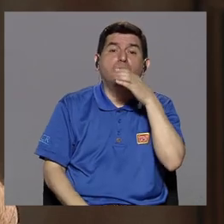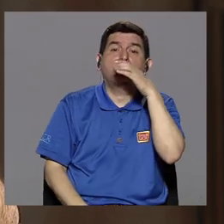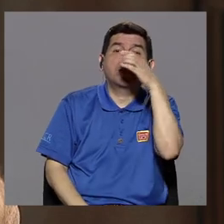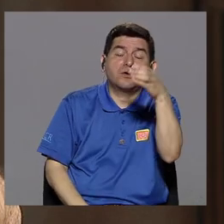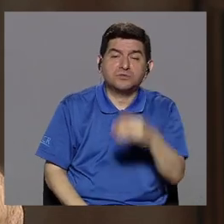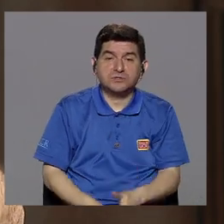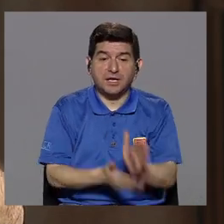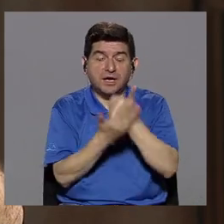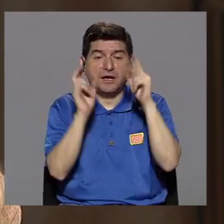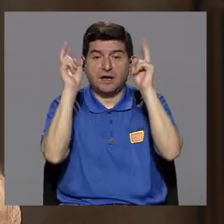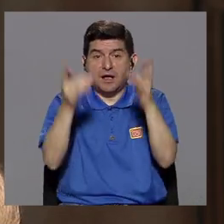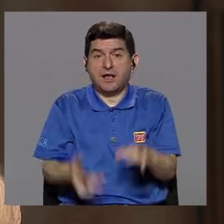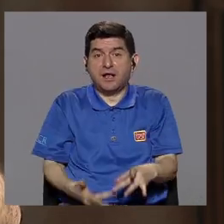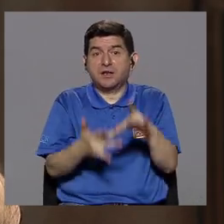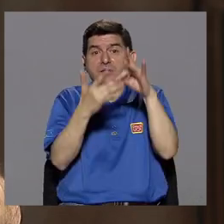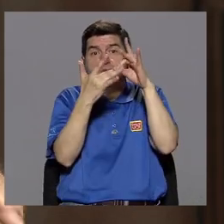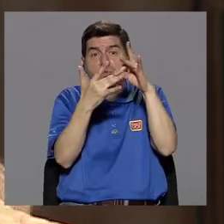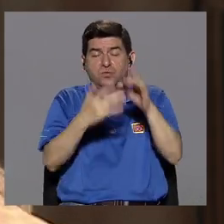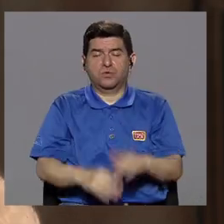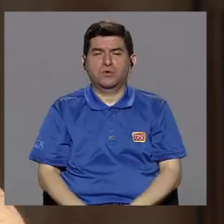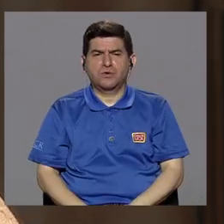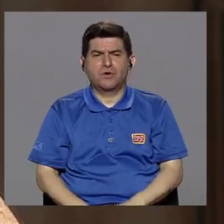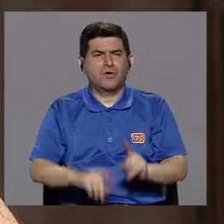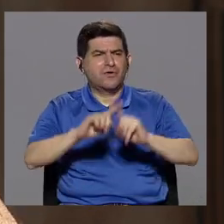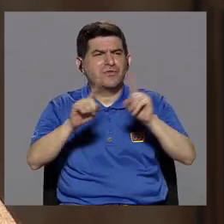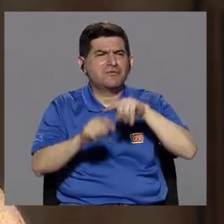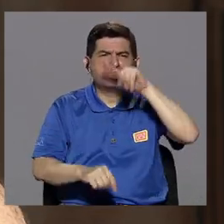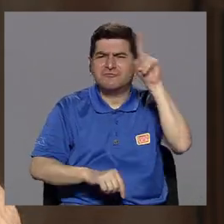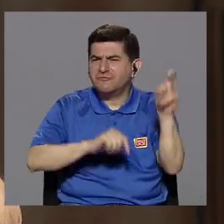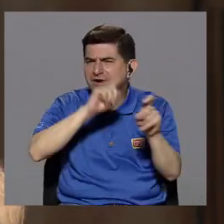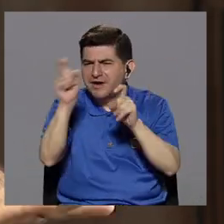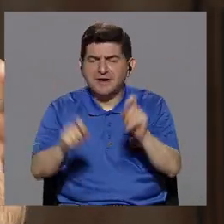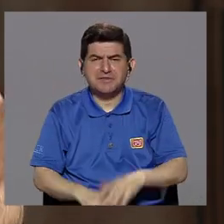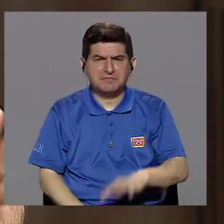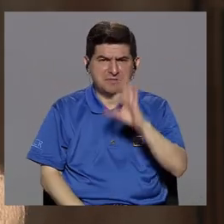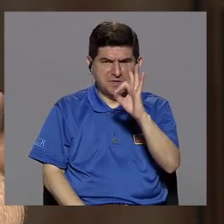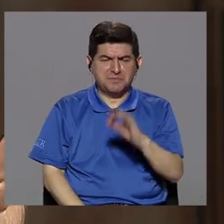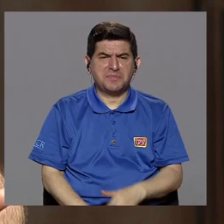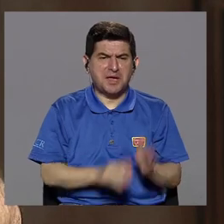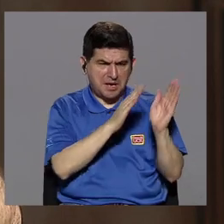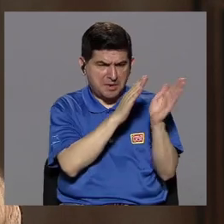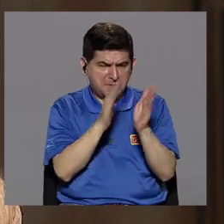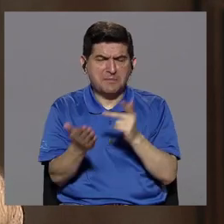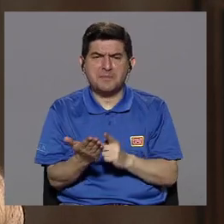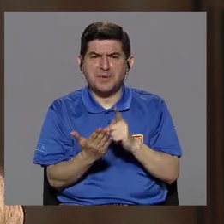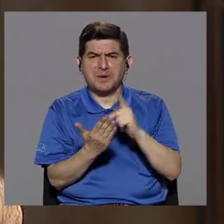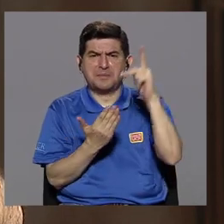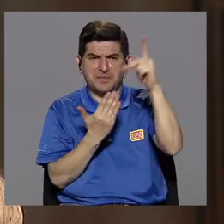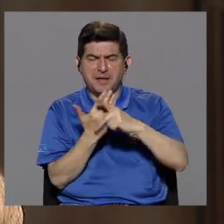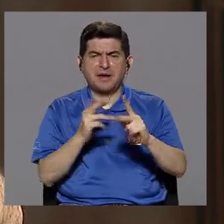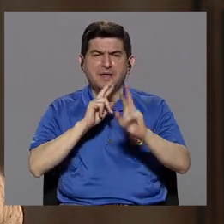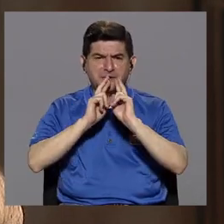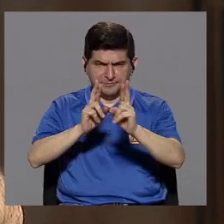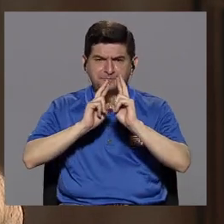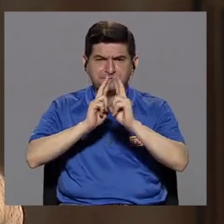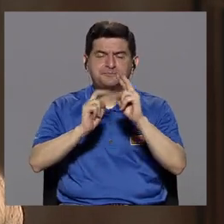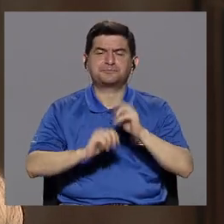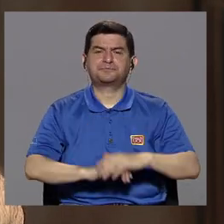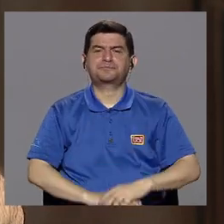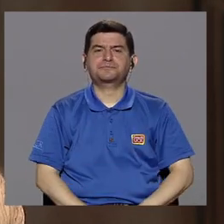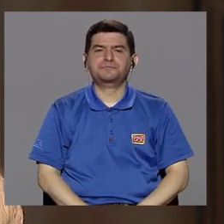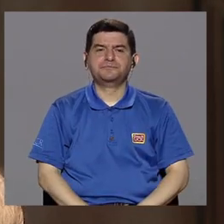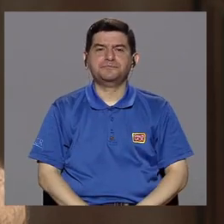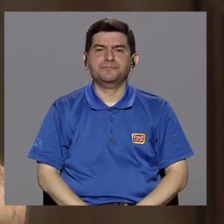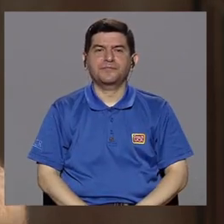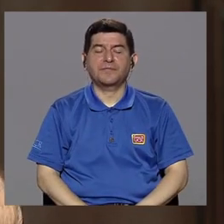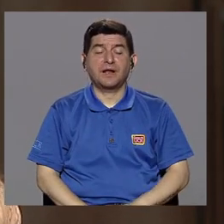algún tema en particular, nos hacen alguna pregunta, decimos, bueno, le vamos a preparar un programa para contestarle. Y ha